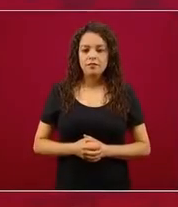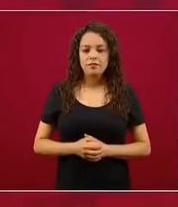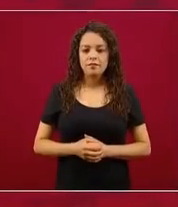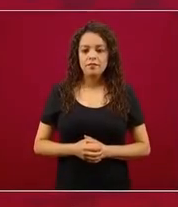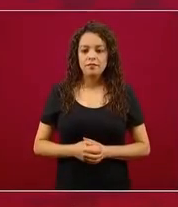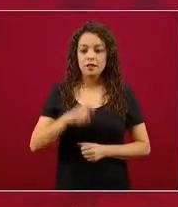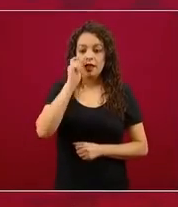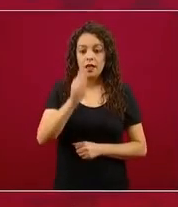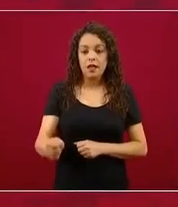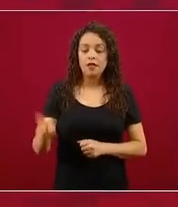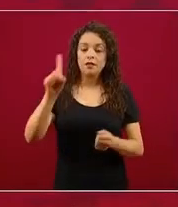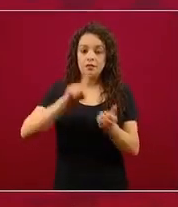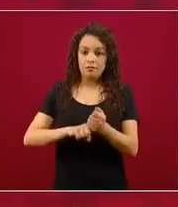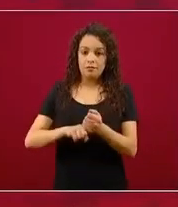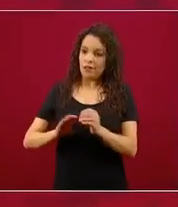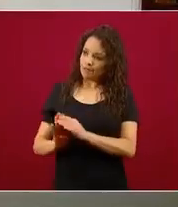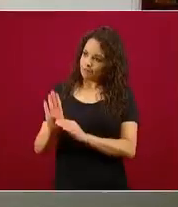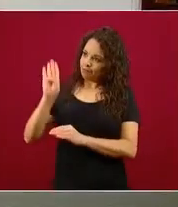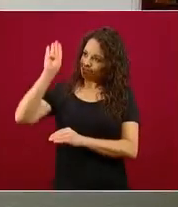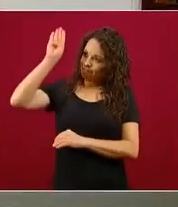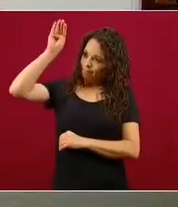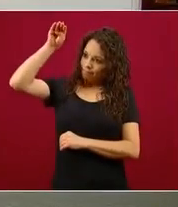de la epidemia.